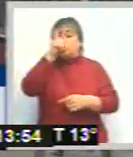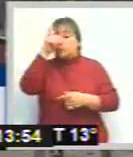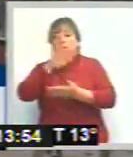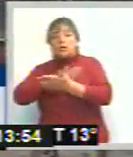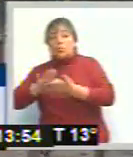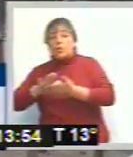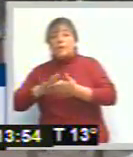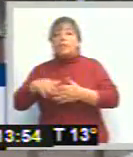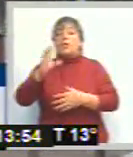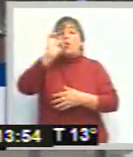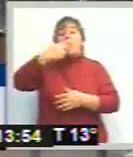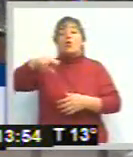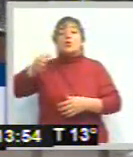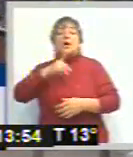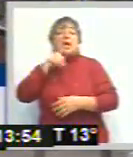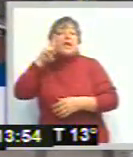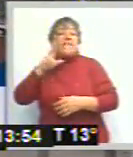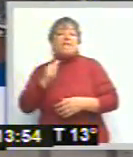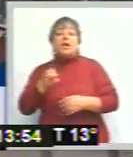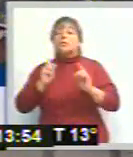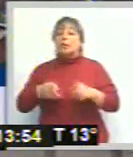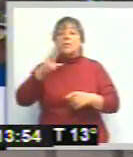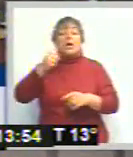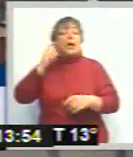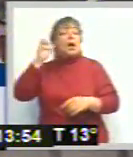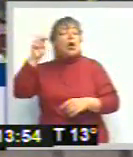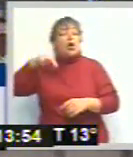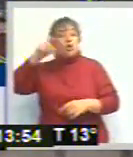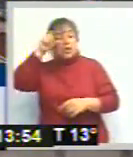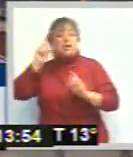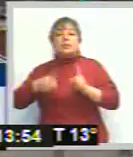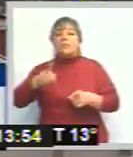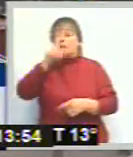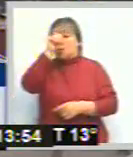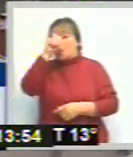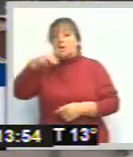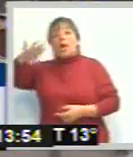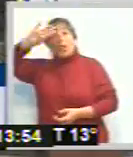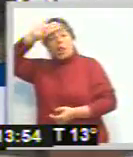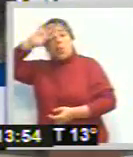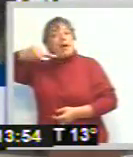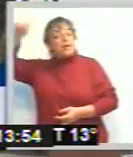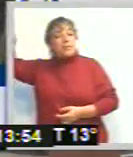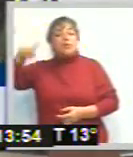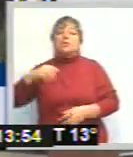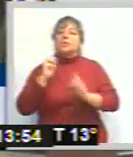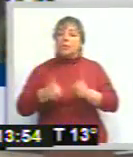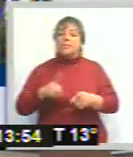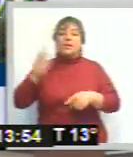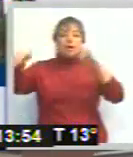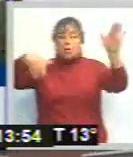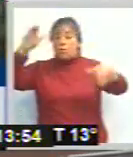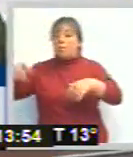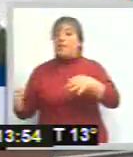el hospital San Bernardo, el hospital Ragones, y el hospital de Güemes, y hospitales que están llamados a adherirse, digamos, no es cierto, a esta